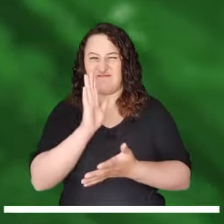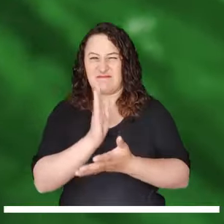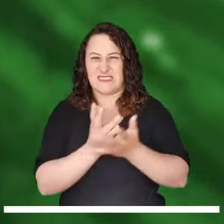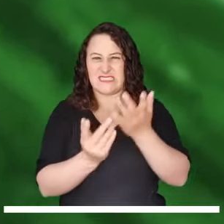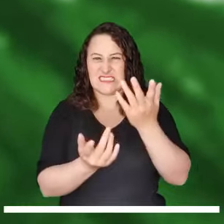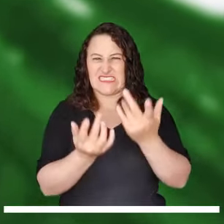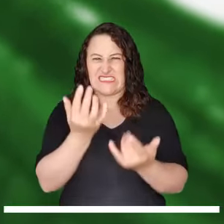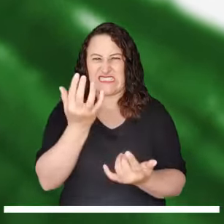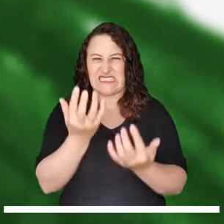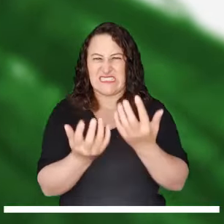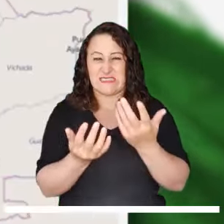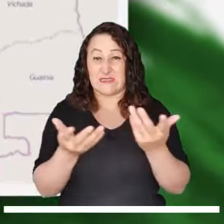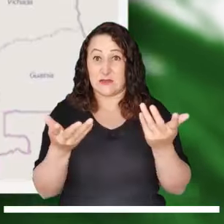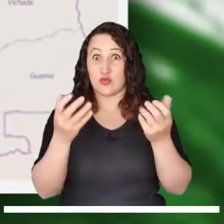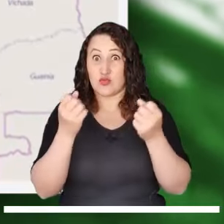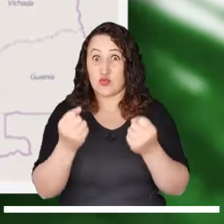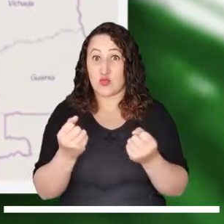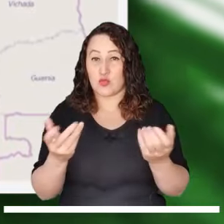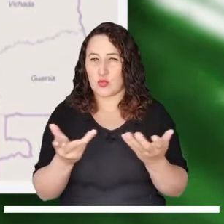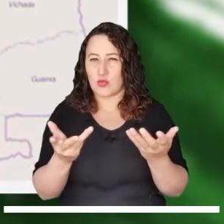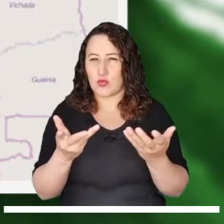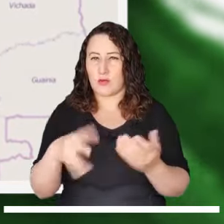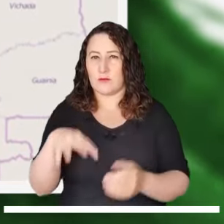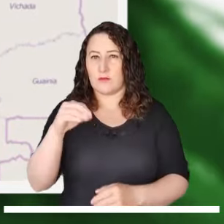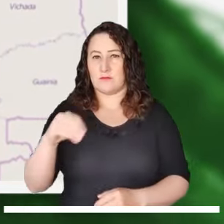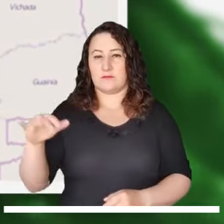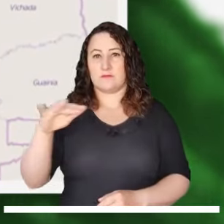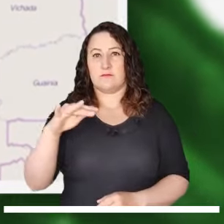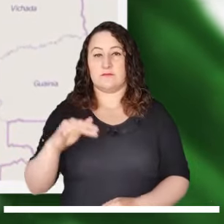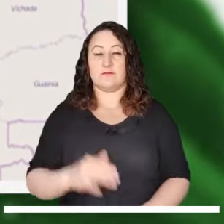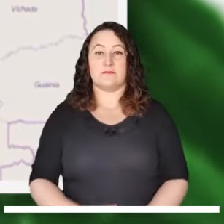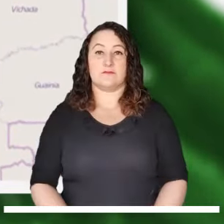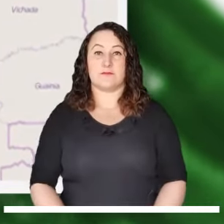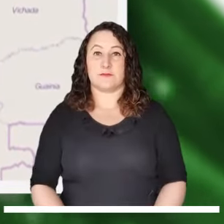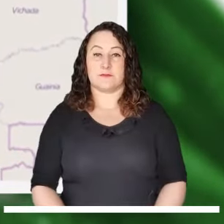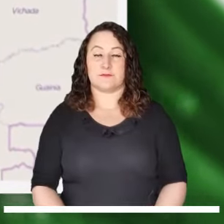Alta probabilidad de incendios se pronostica en Magdalena.